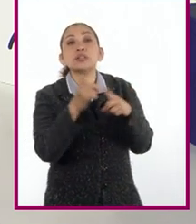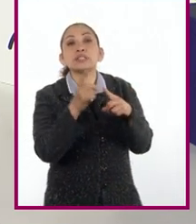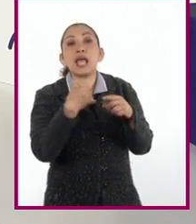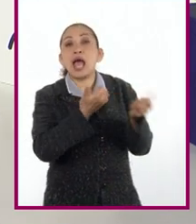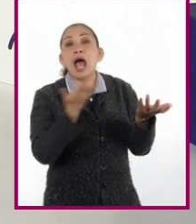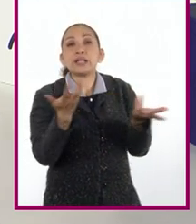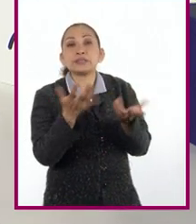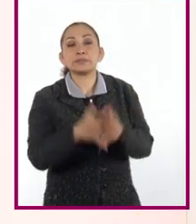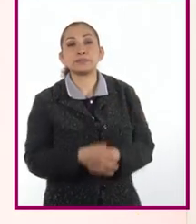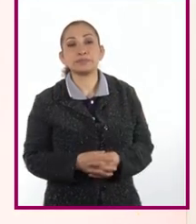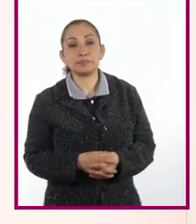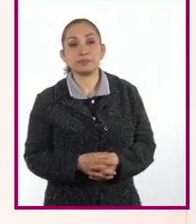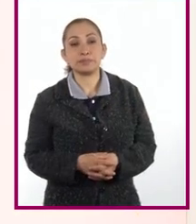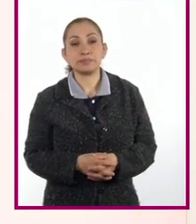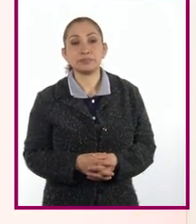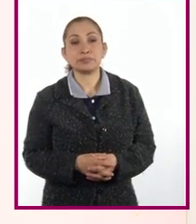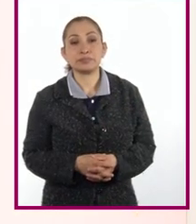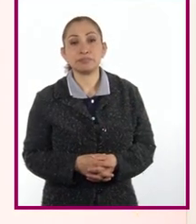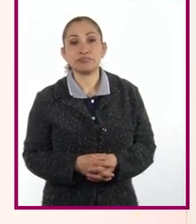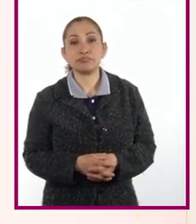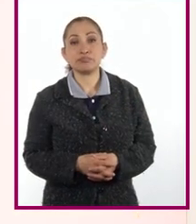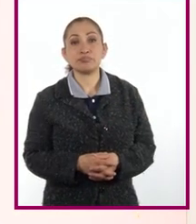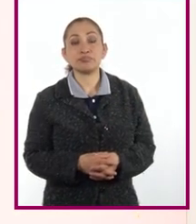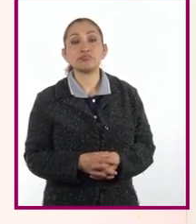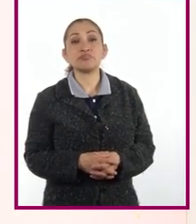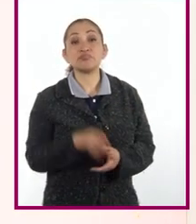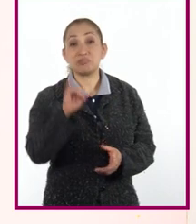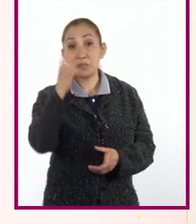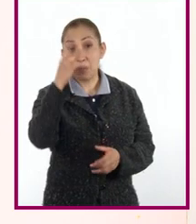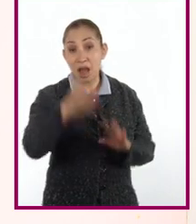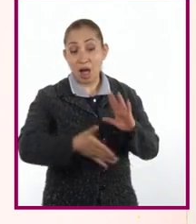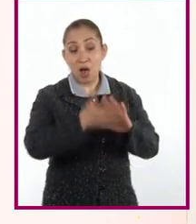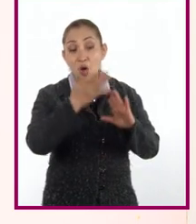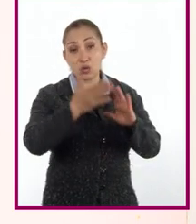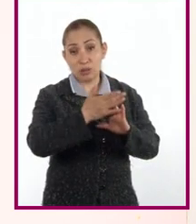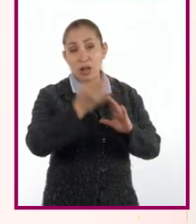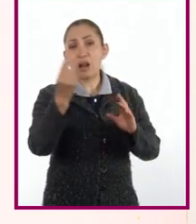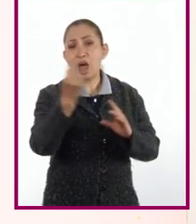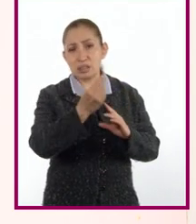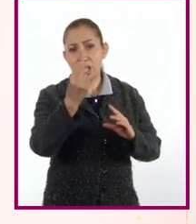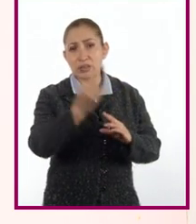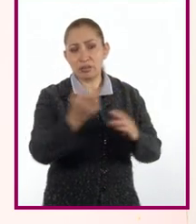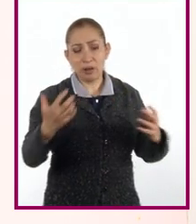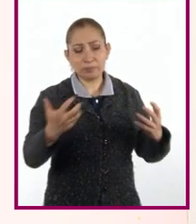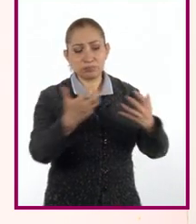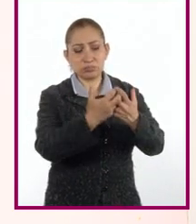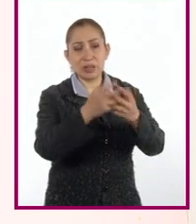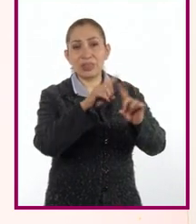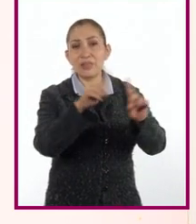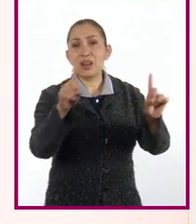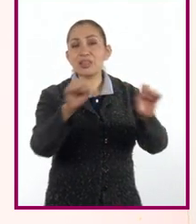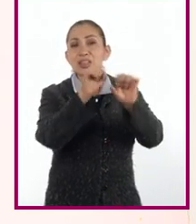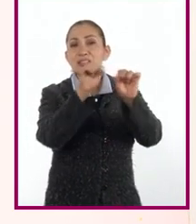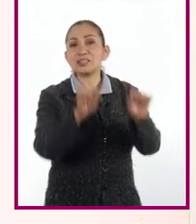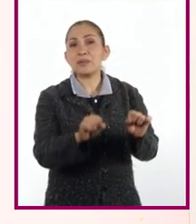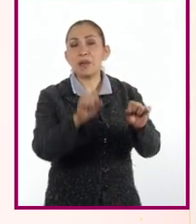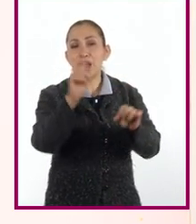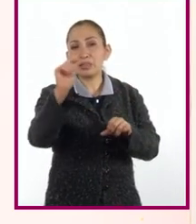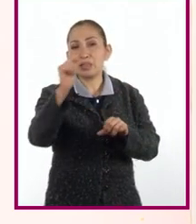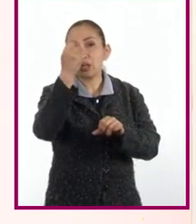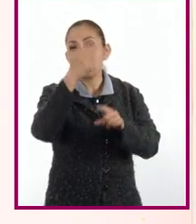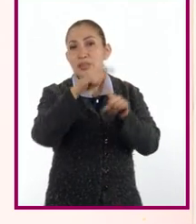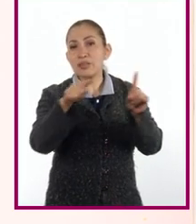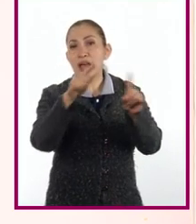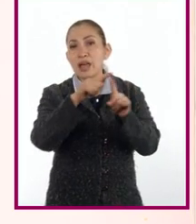llevan a cabo. Sí, para construir se requiere de la articulación de varios sistemas técnicos y